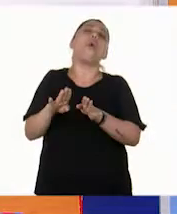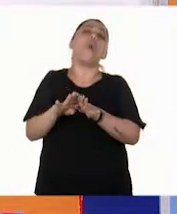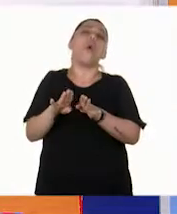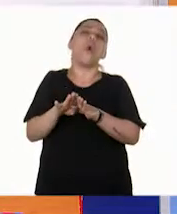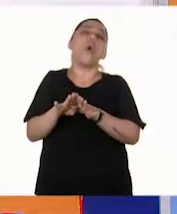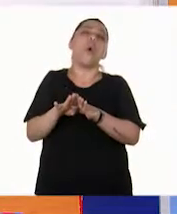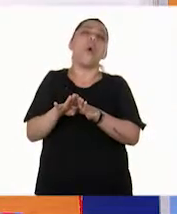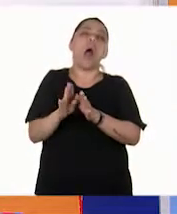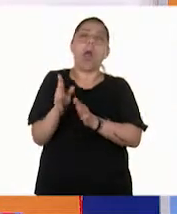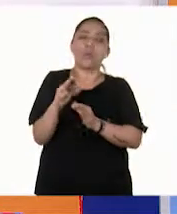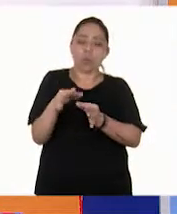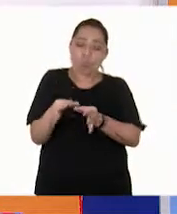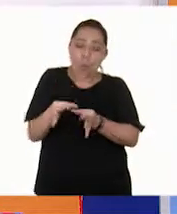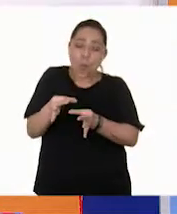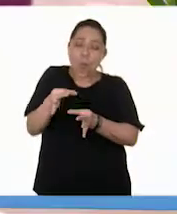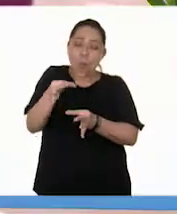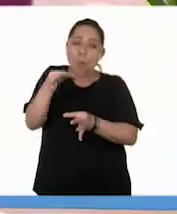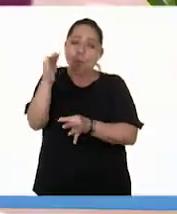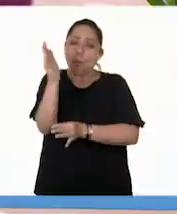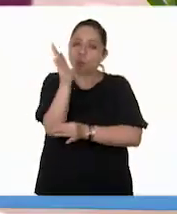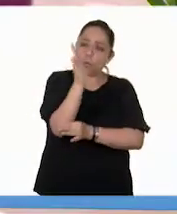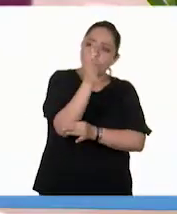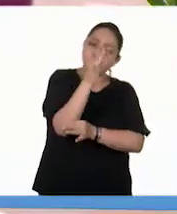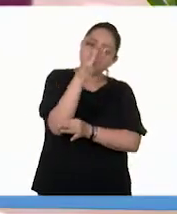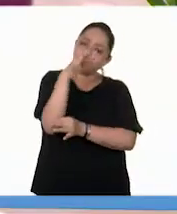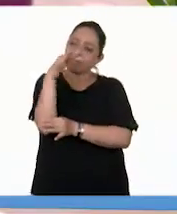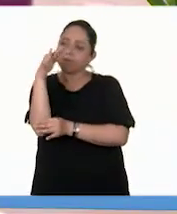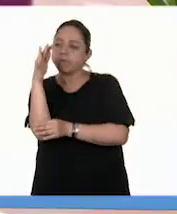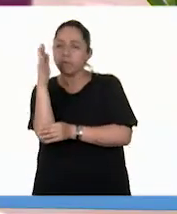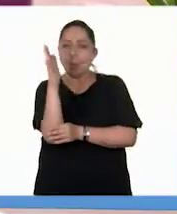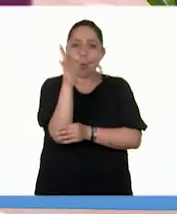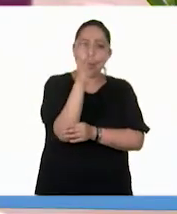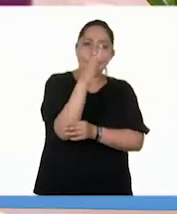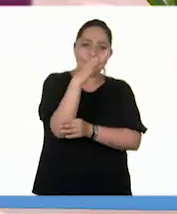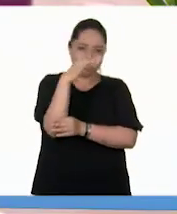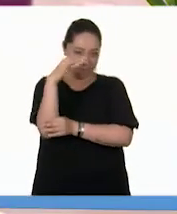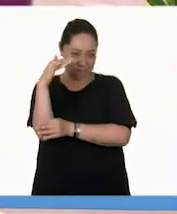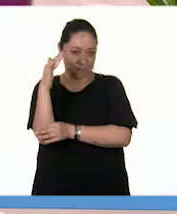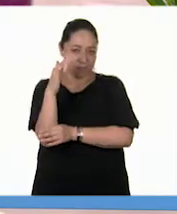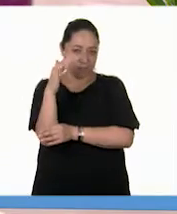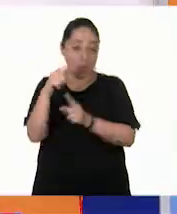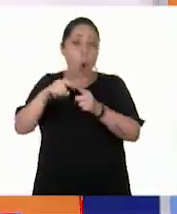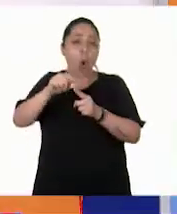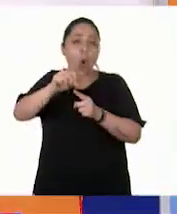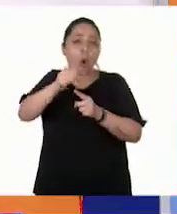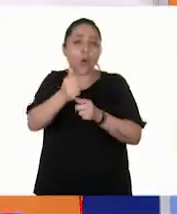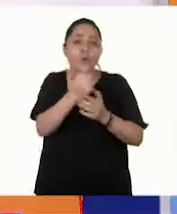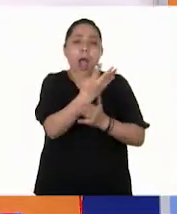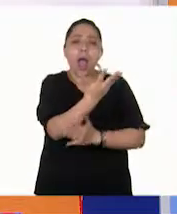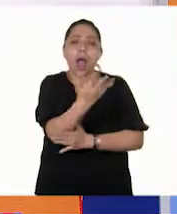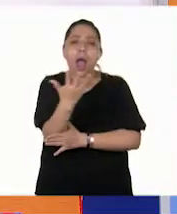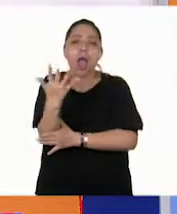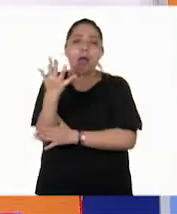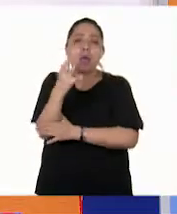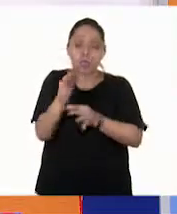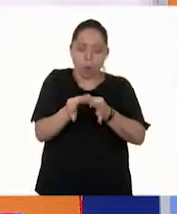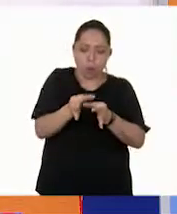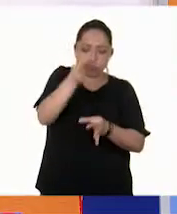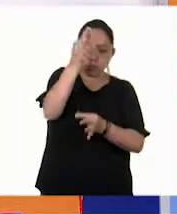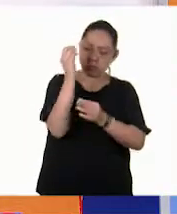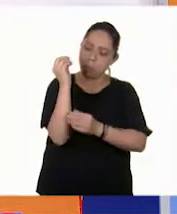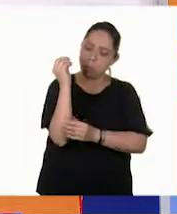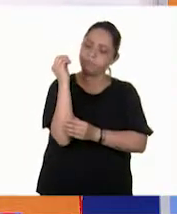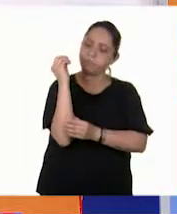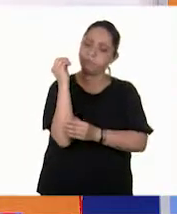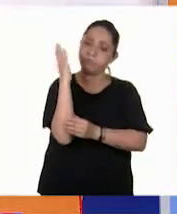poco con movimiento, débil, son flexibles. También tenemos los arbustos que tienen diferentes ramas y,